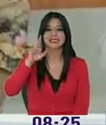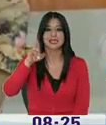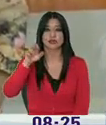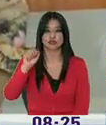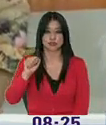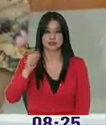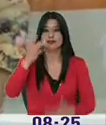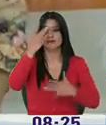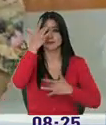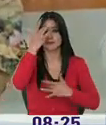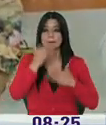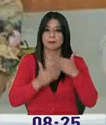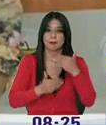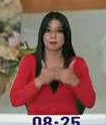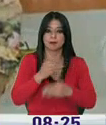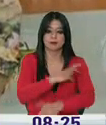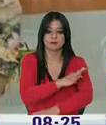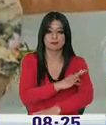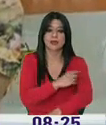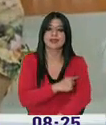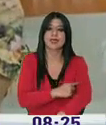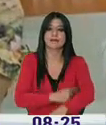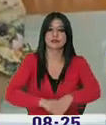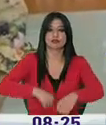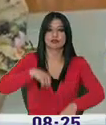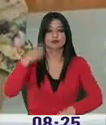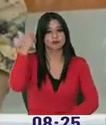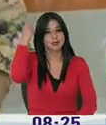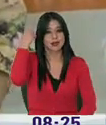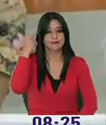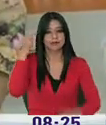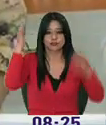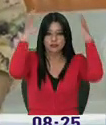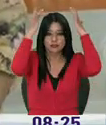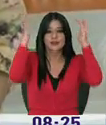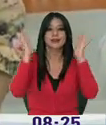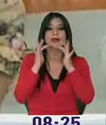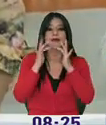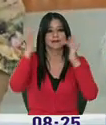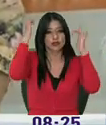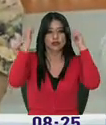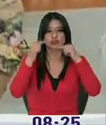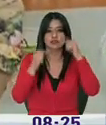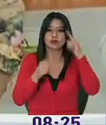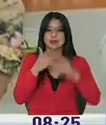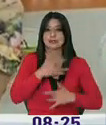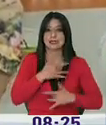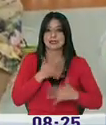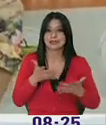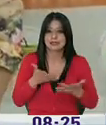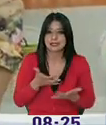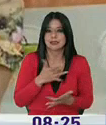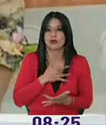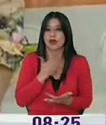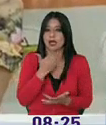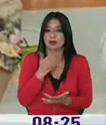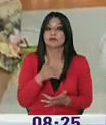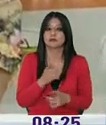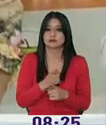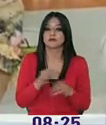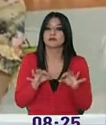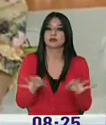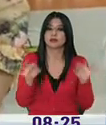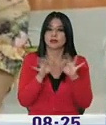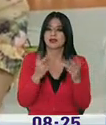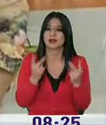progresiva que ataca al sistema nervioso central y hay un sinnúmero de síntomas que muchas veces no se toman en cuenta y de allí la importancia de que